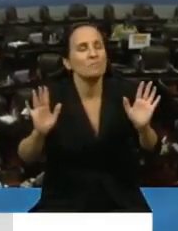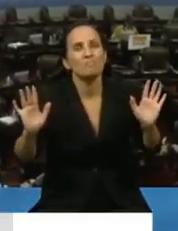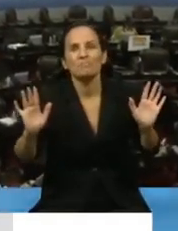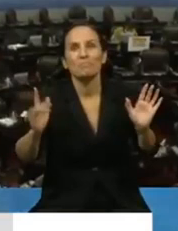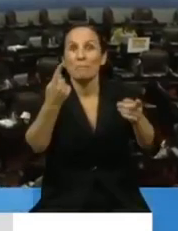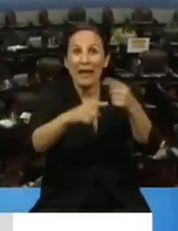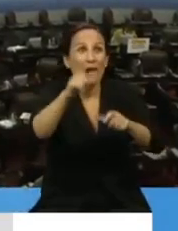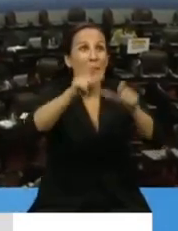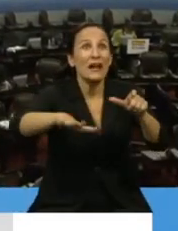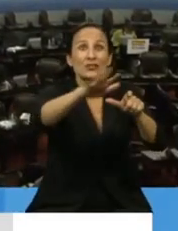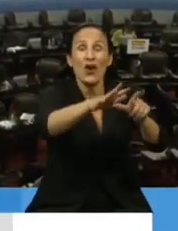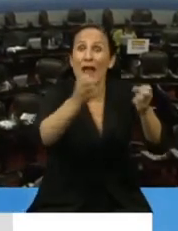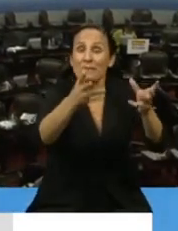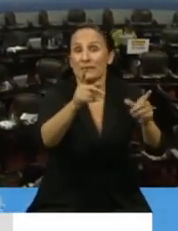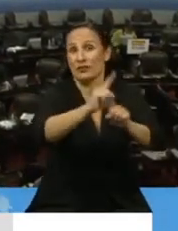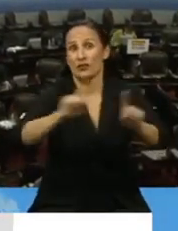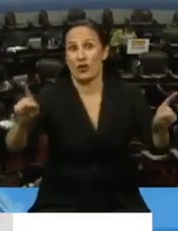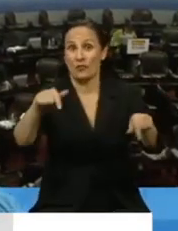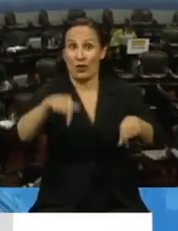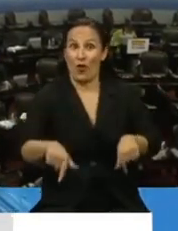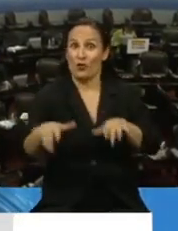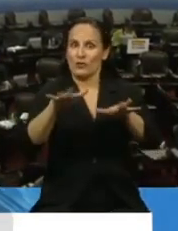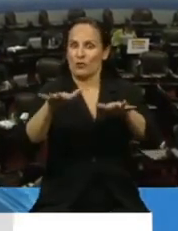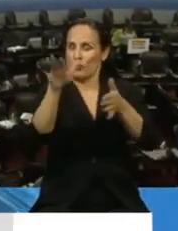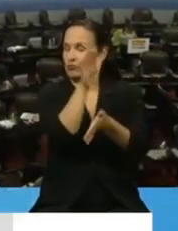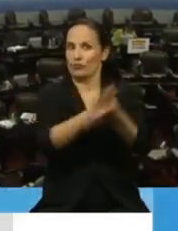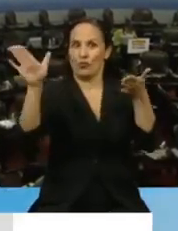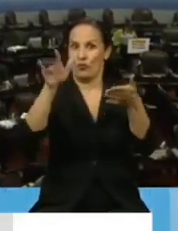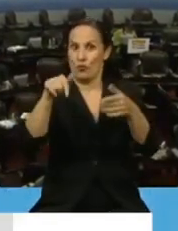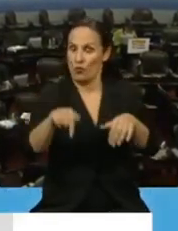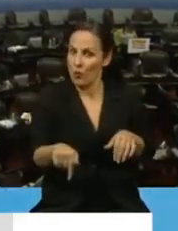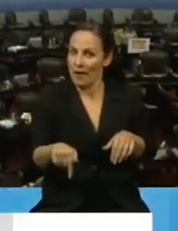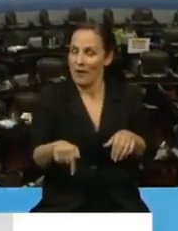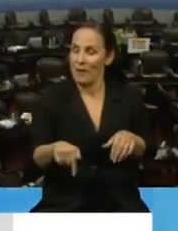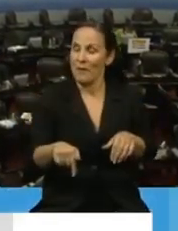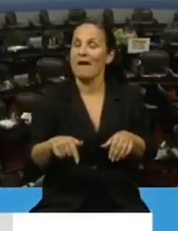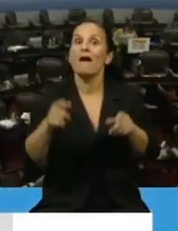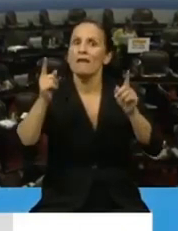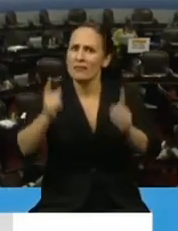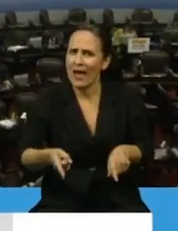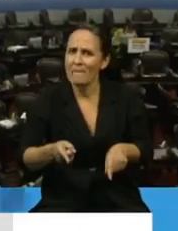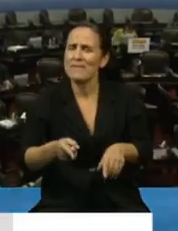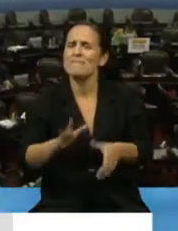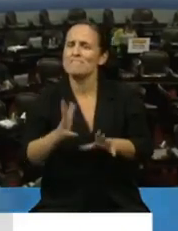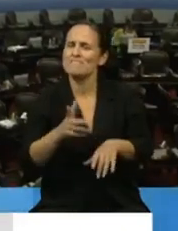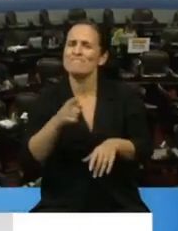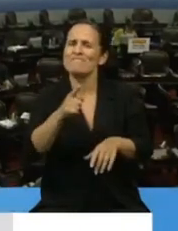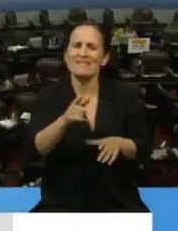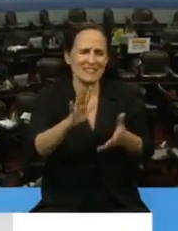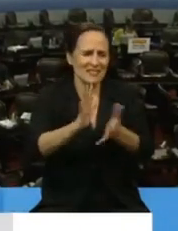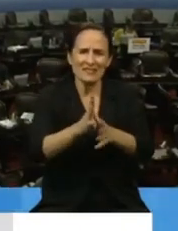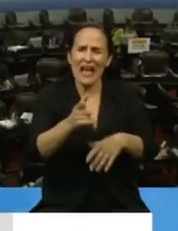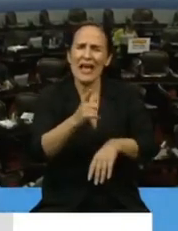a la gente. Y hoy ante la situación inédita que nos toca vivir y la presión que se ha ejercido sobre el sistema de salud,